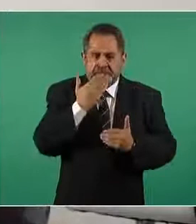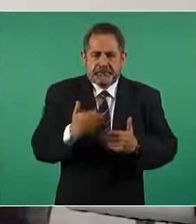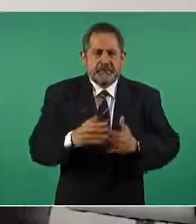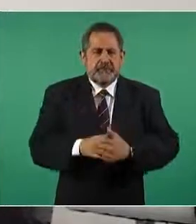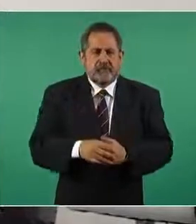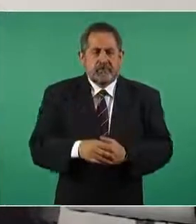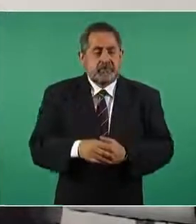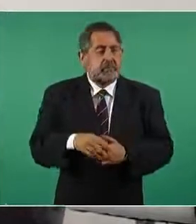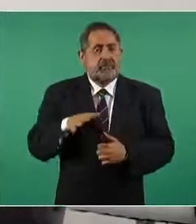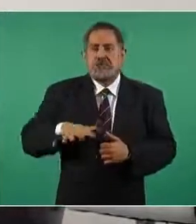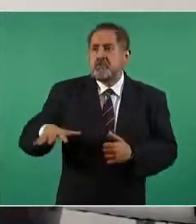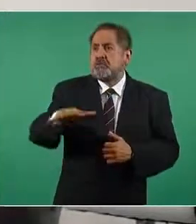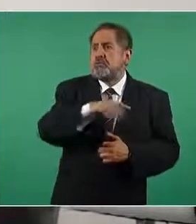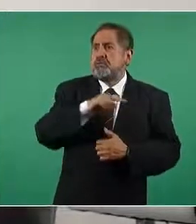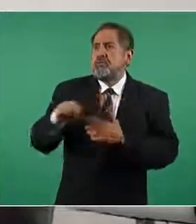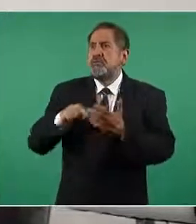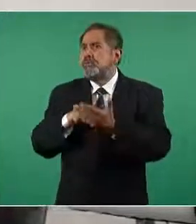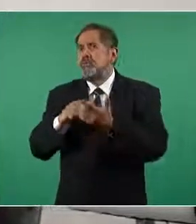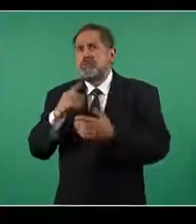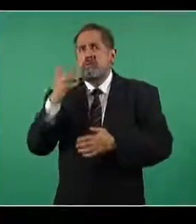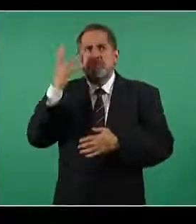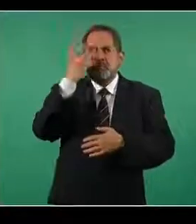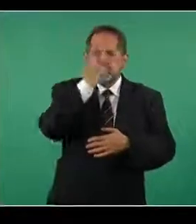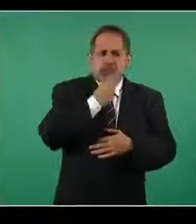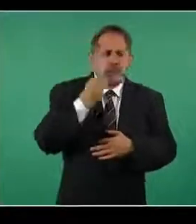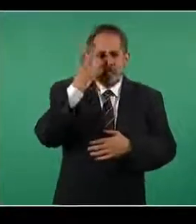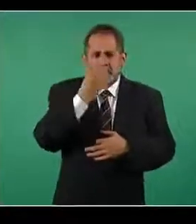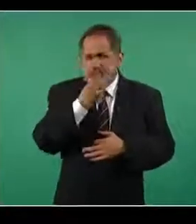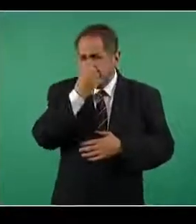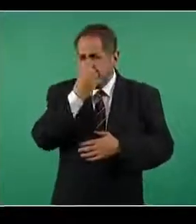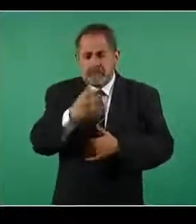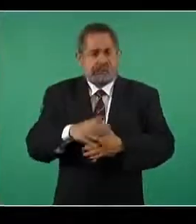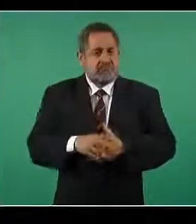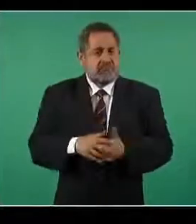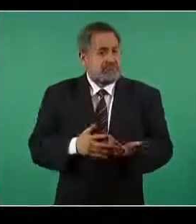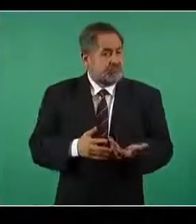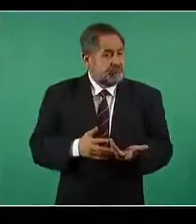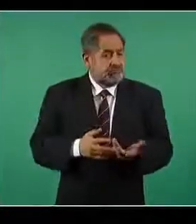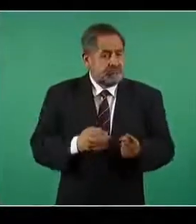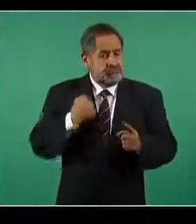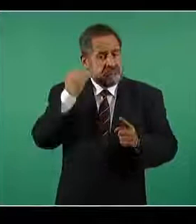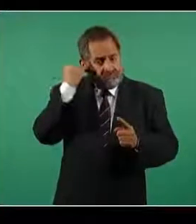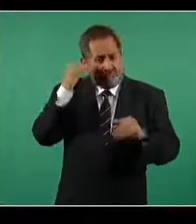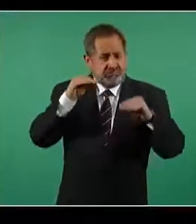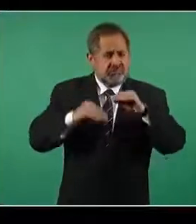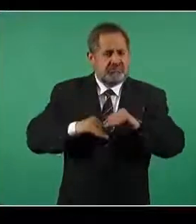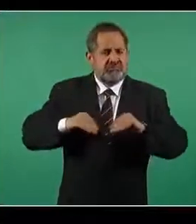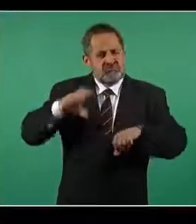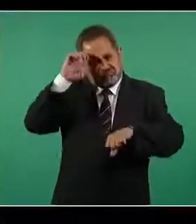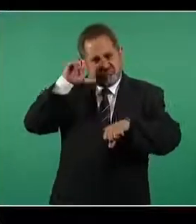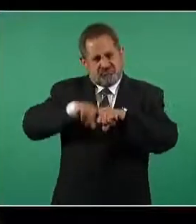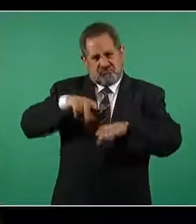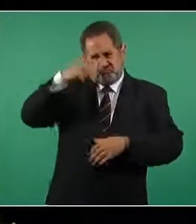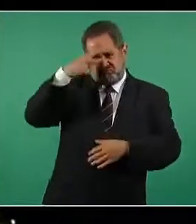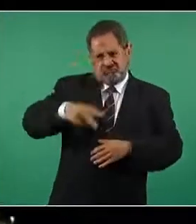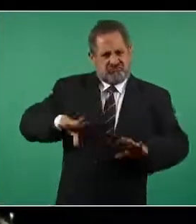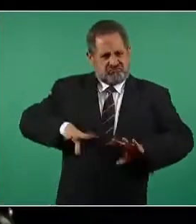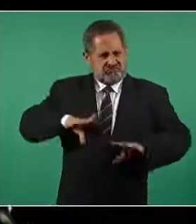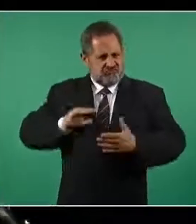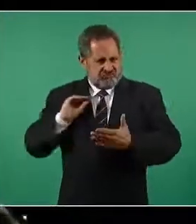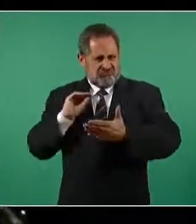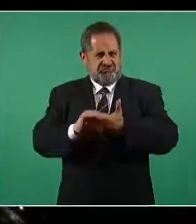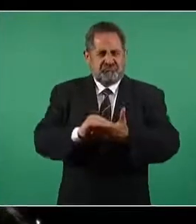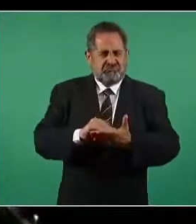las instalaciones están muy muy bonitas y la idea de incorporar toda la cultura mexicana se me hace muy